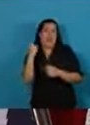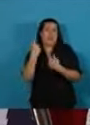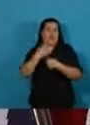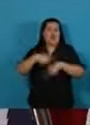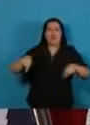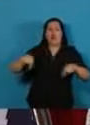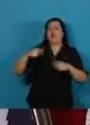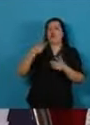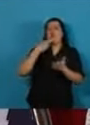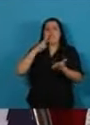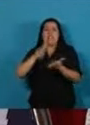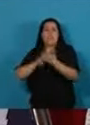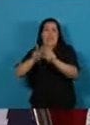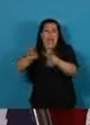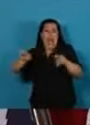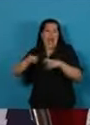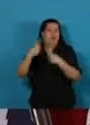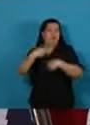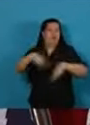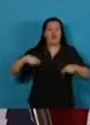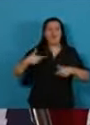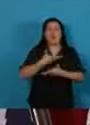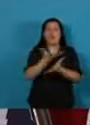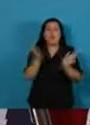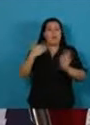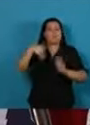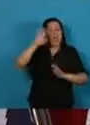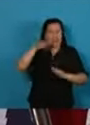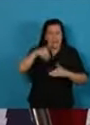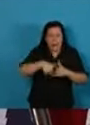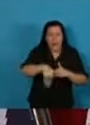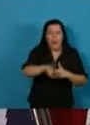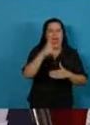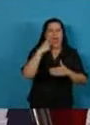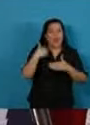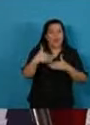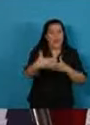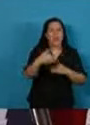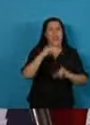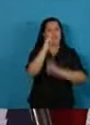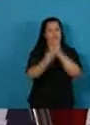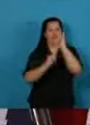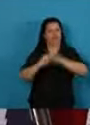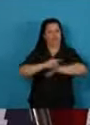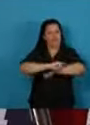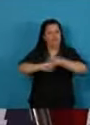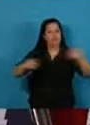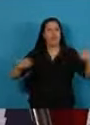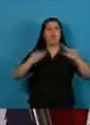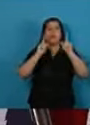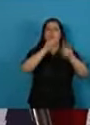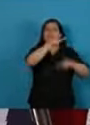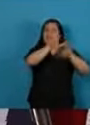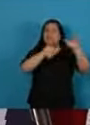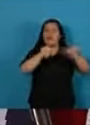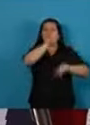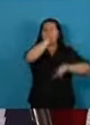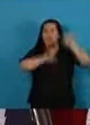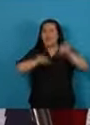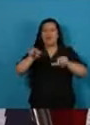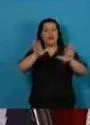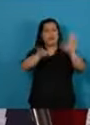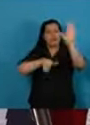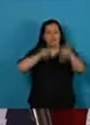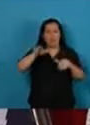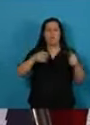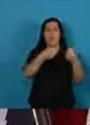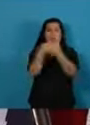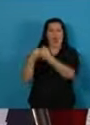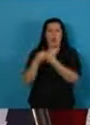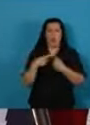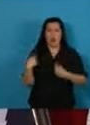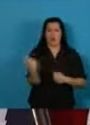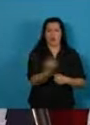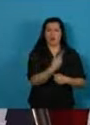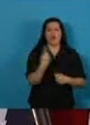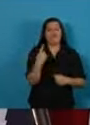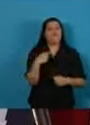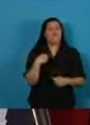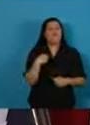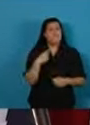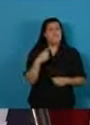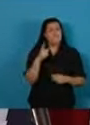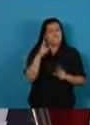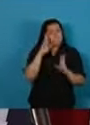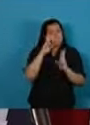y sociales, serán explicitados en los próximos días, convocando a todos los sectores involucrados. Apelo a la